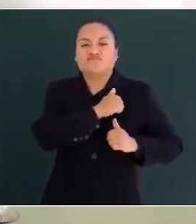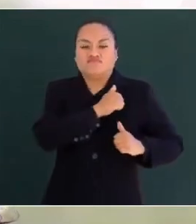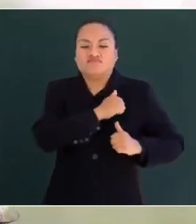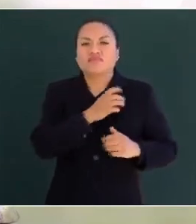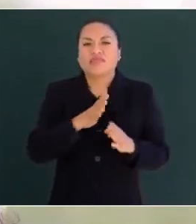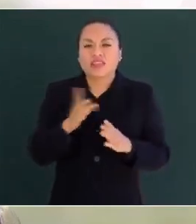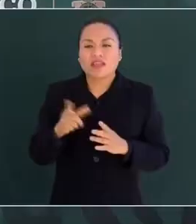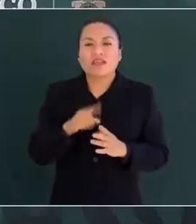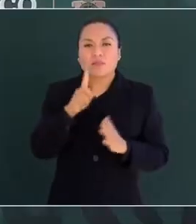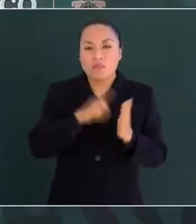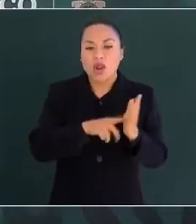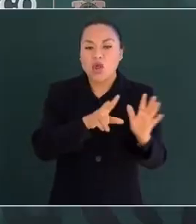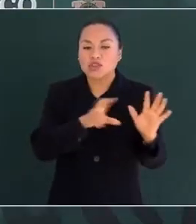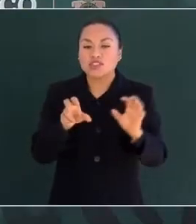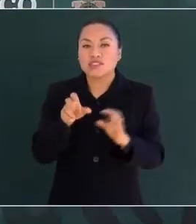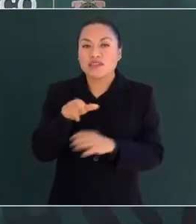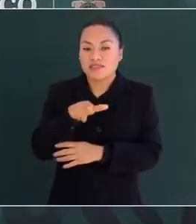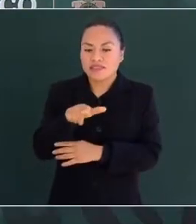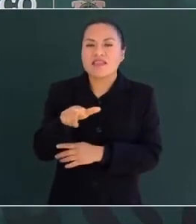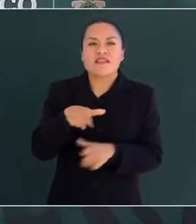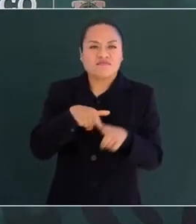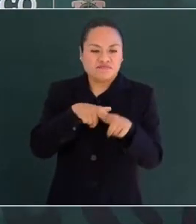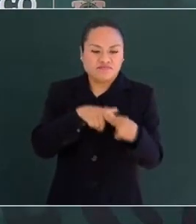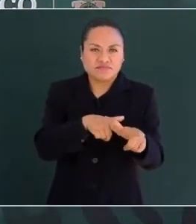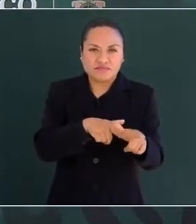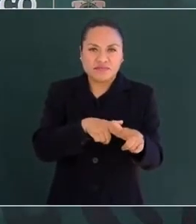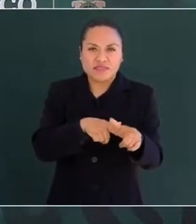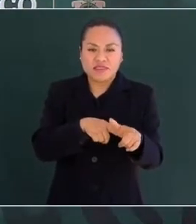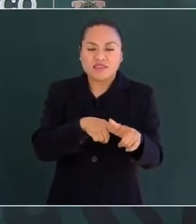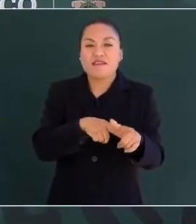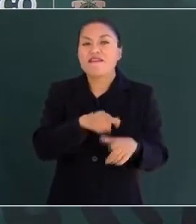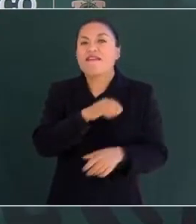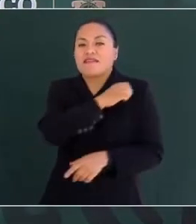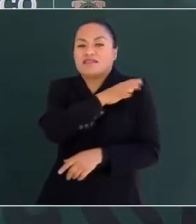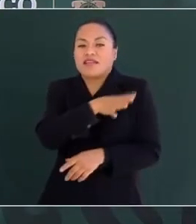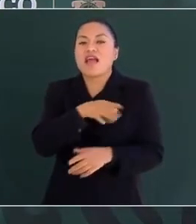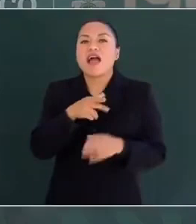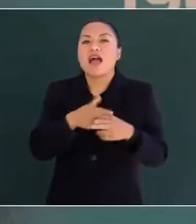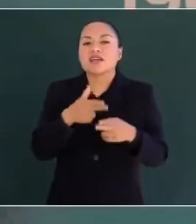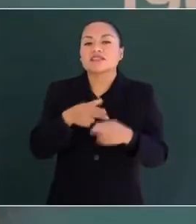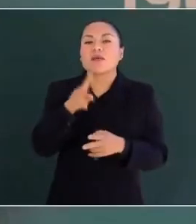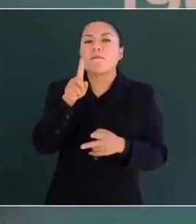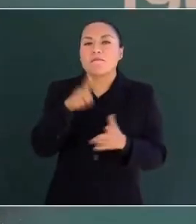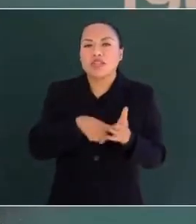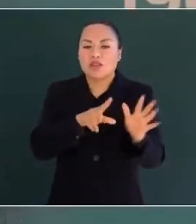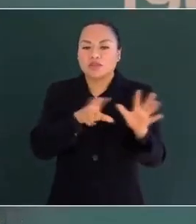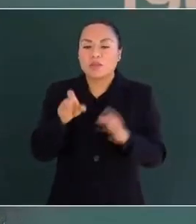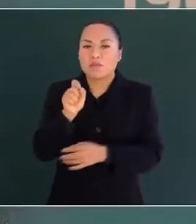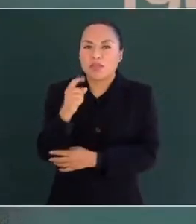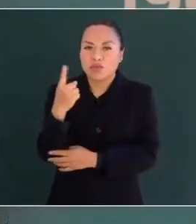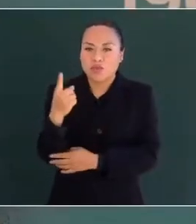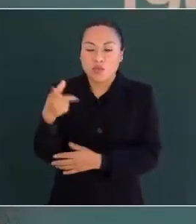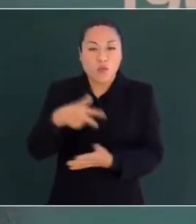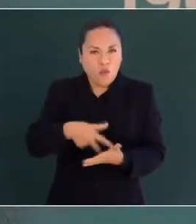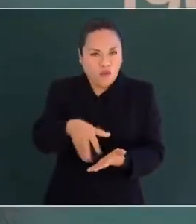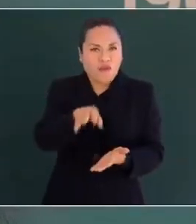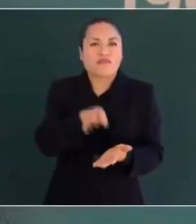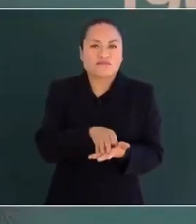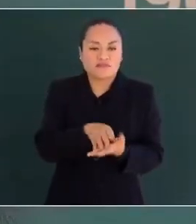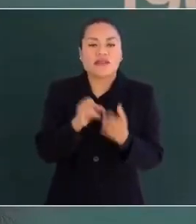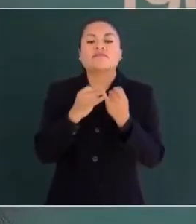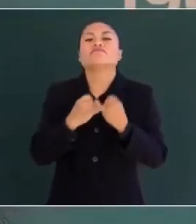1817, general distinguido hasta 1821, héroe al hacerse la